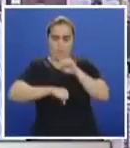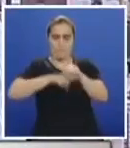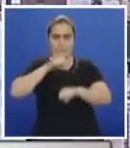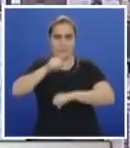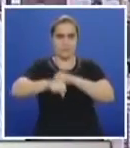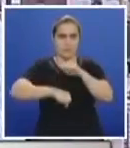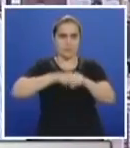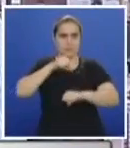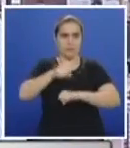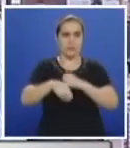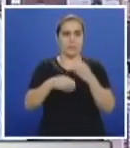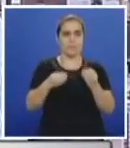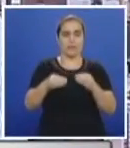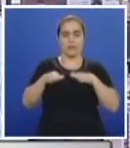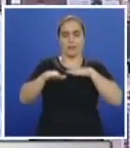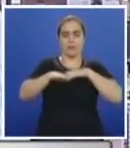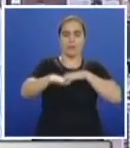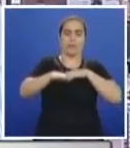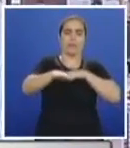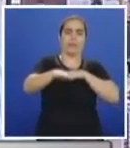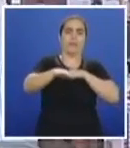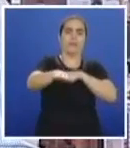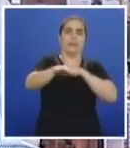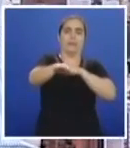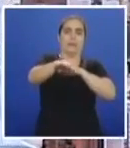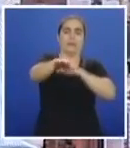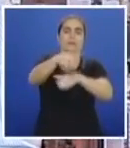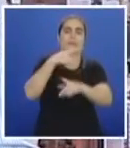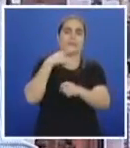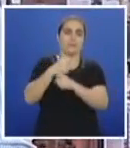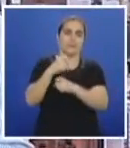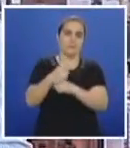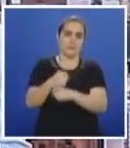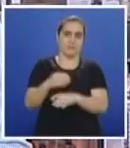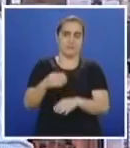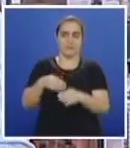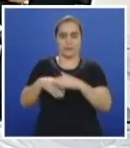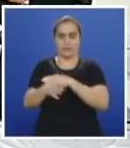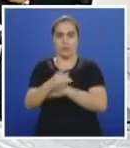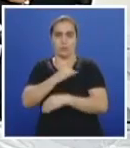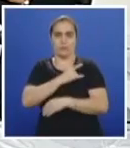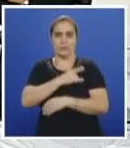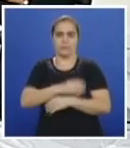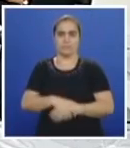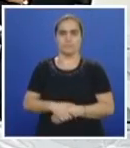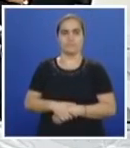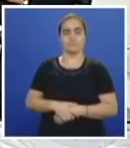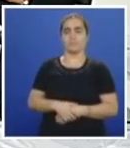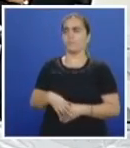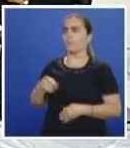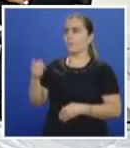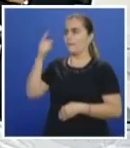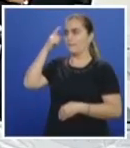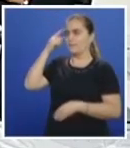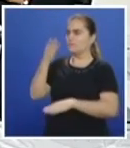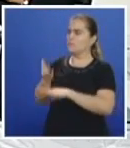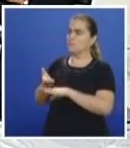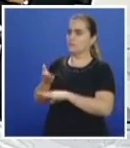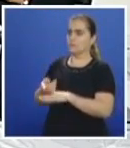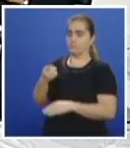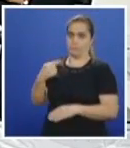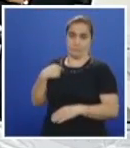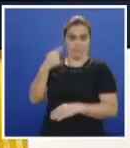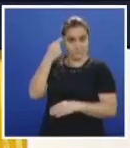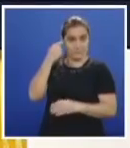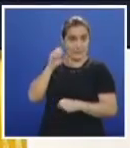alternativos para descongestionar un poco la llegada a la universidad. ¿Qué opina de la propuesta, secretario? La bicicleta, por